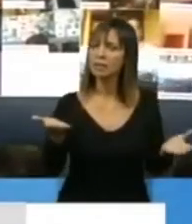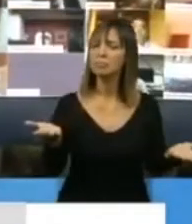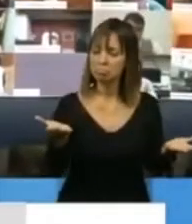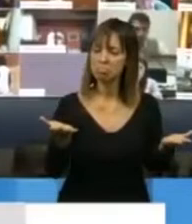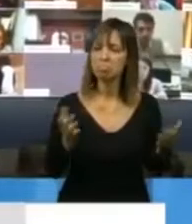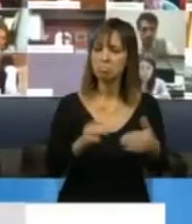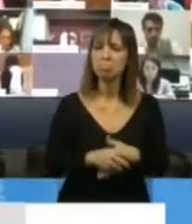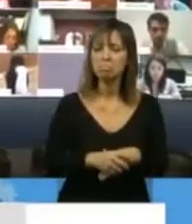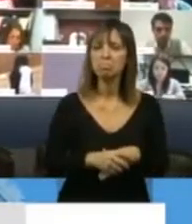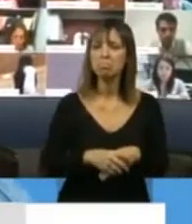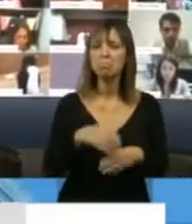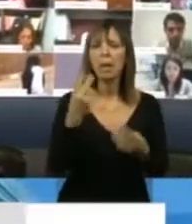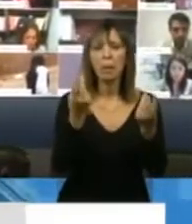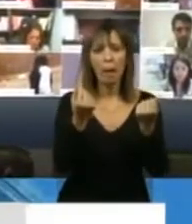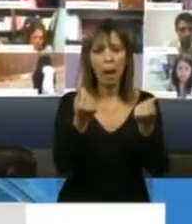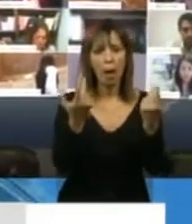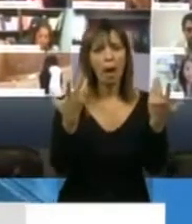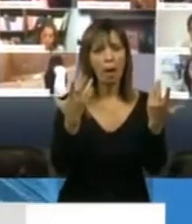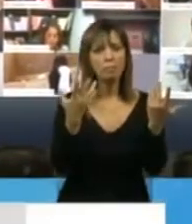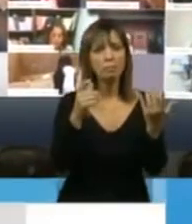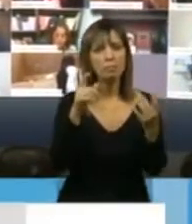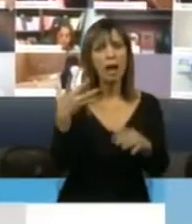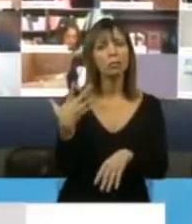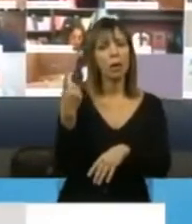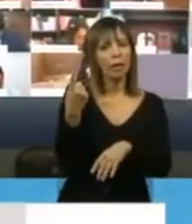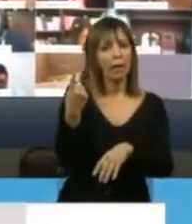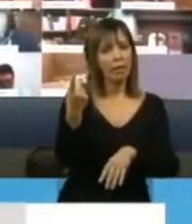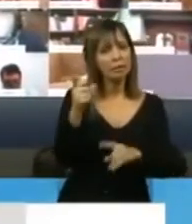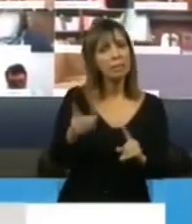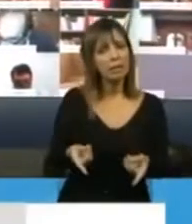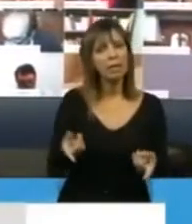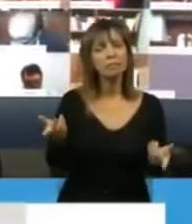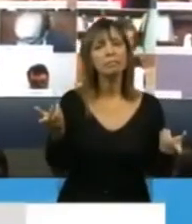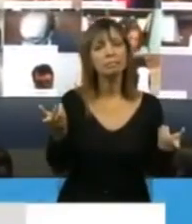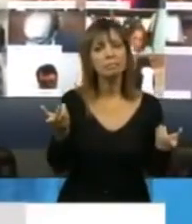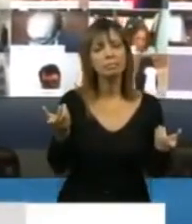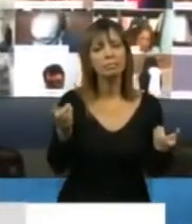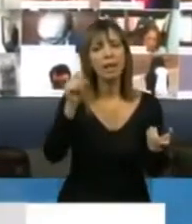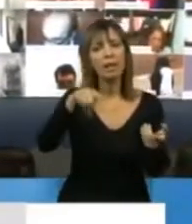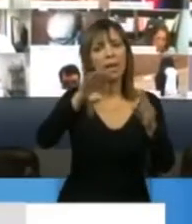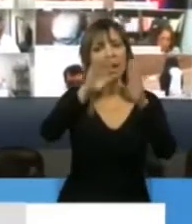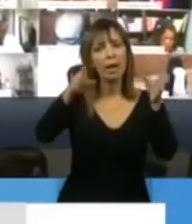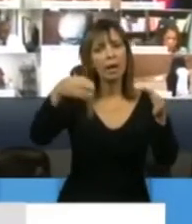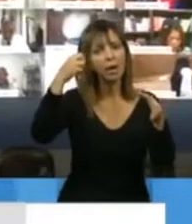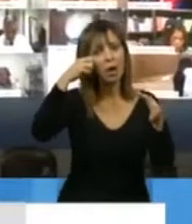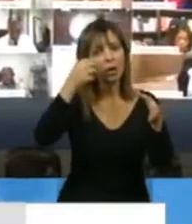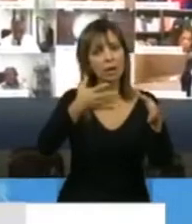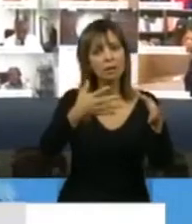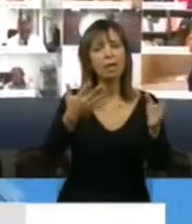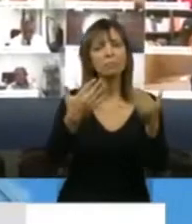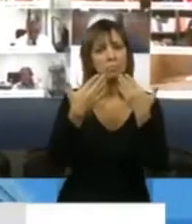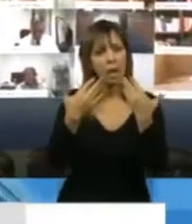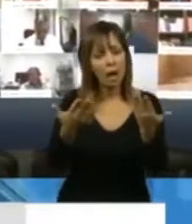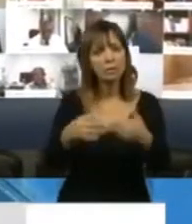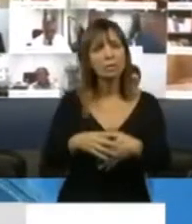Reconocer a las autoridades de este Parlamento de darme la posibilidad